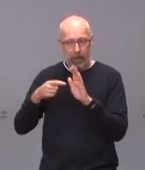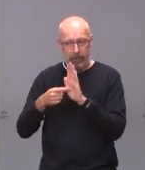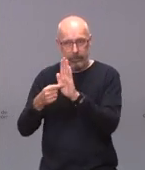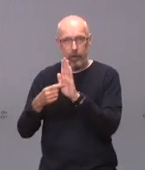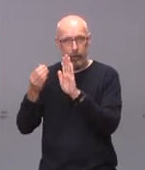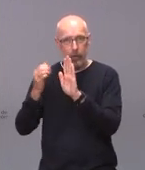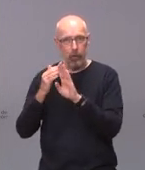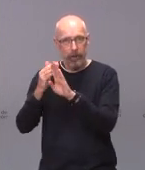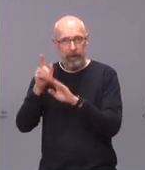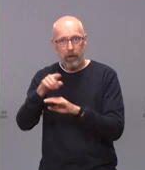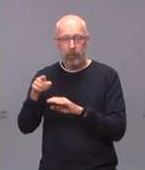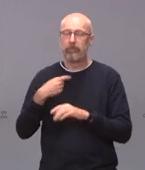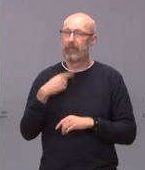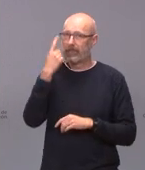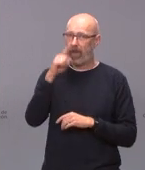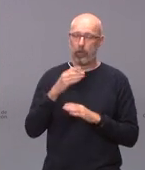ya sabemos que no